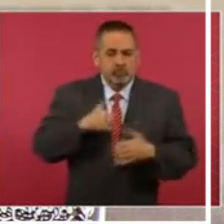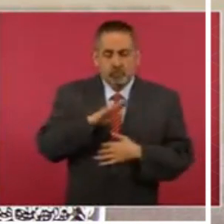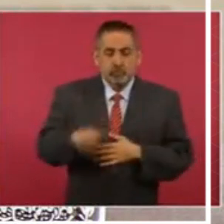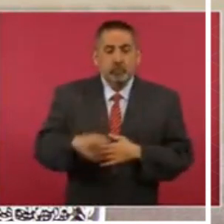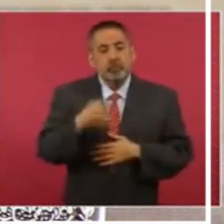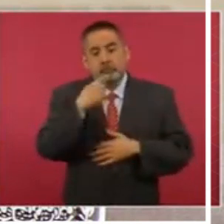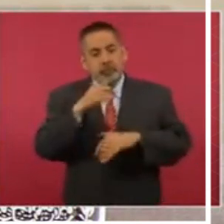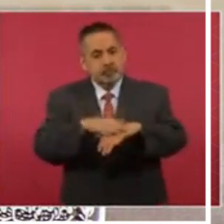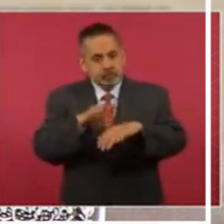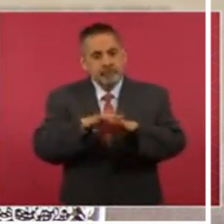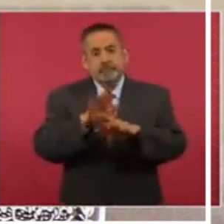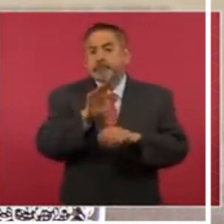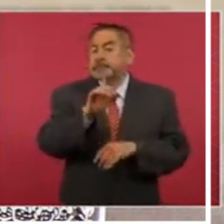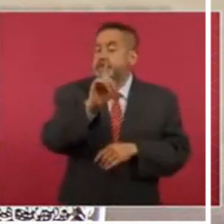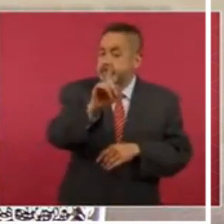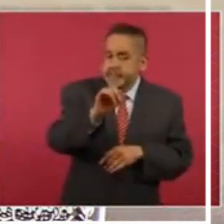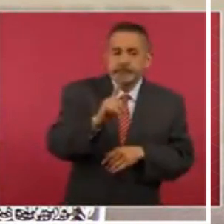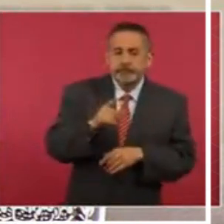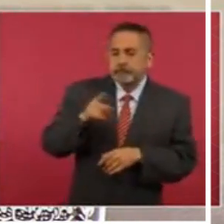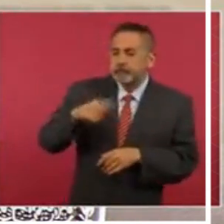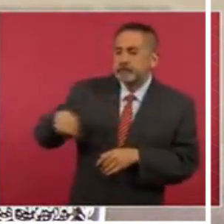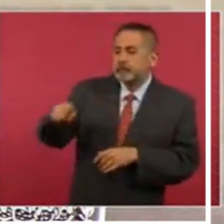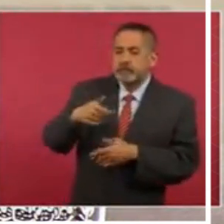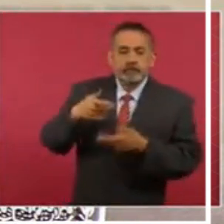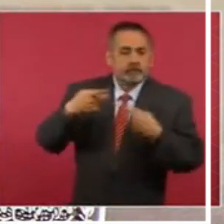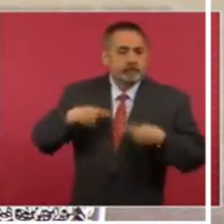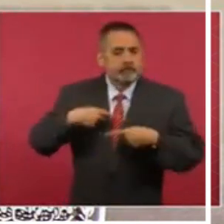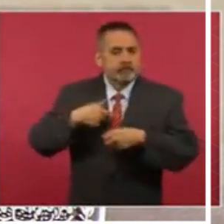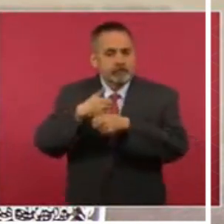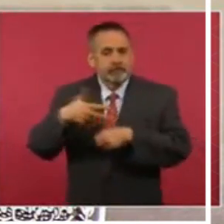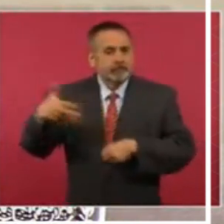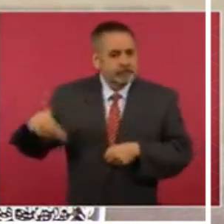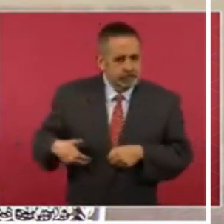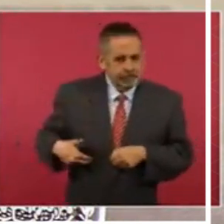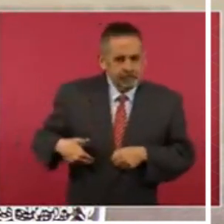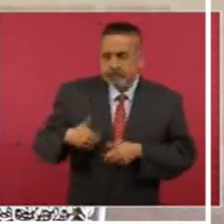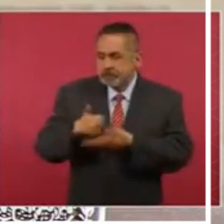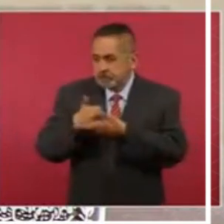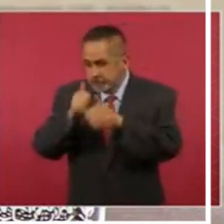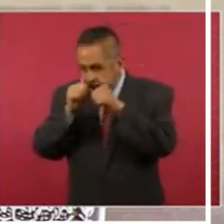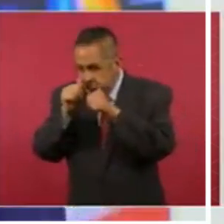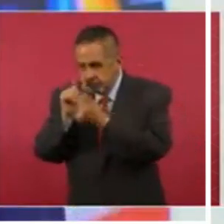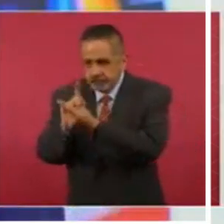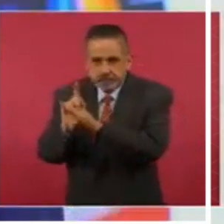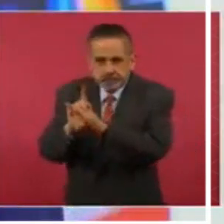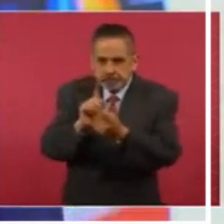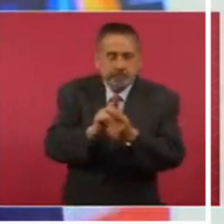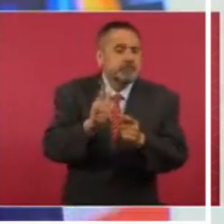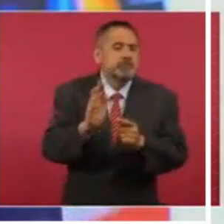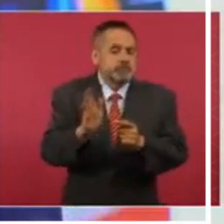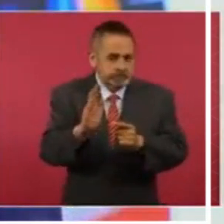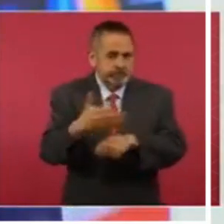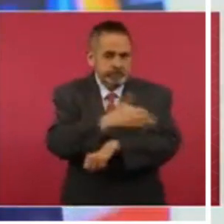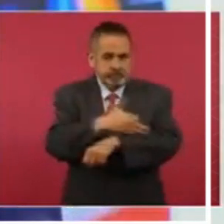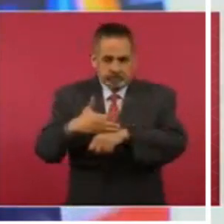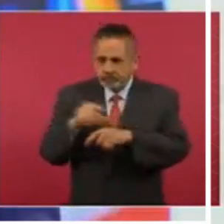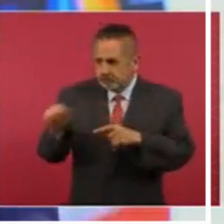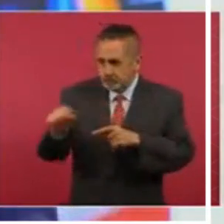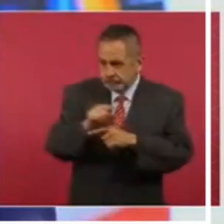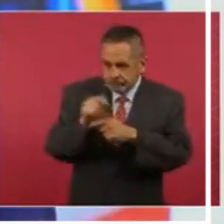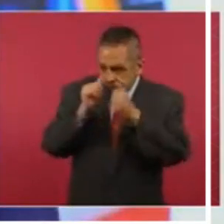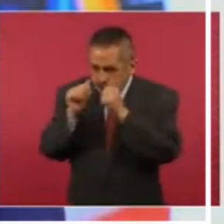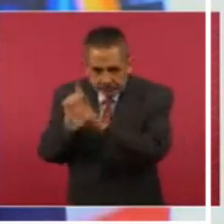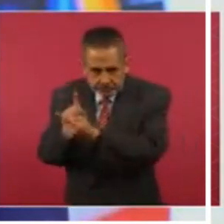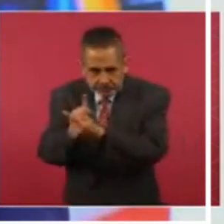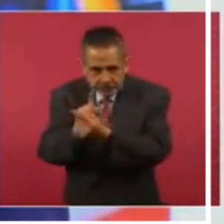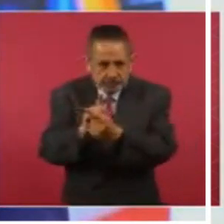decirles además que se ha estado atendiendo a todas las víctimas de manera personalizada y a todas las familias. Después de